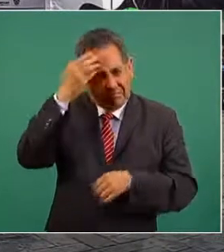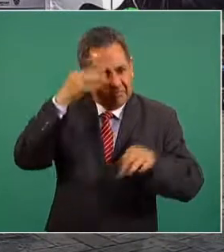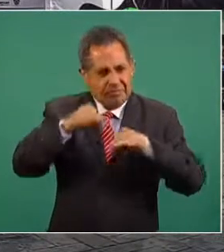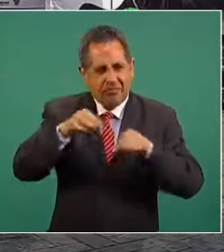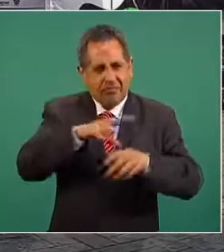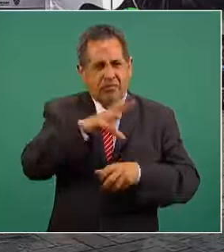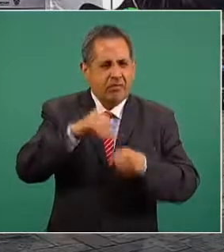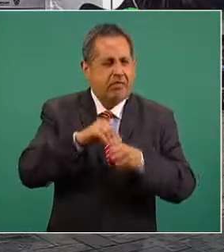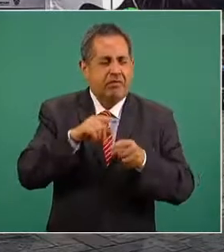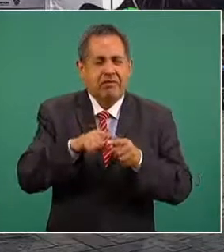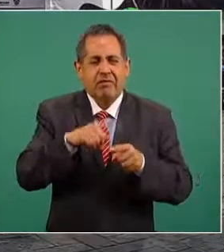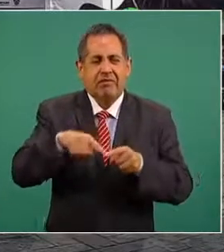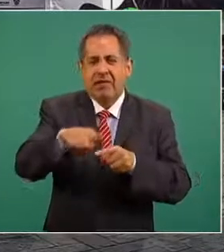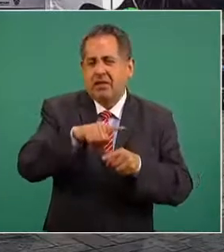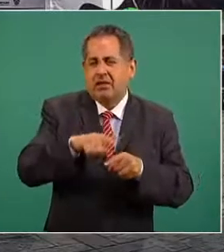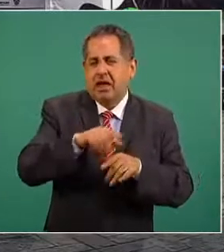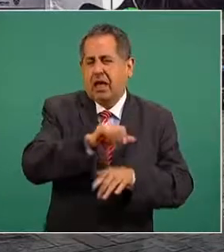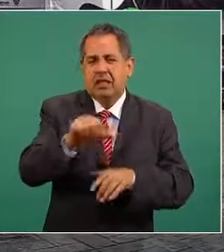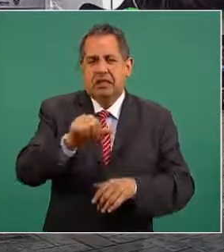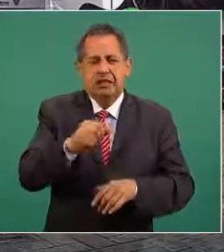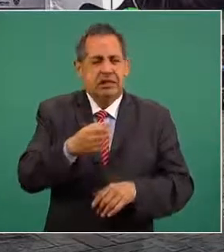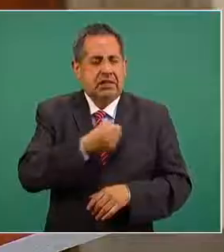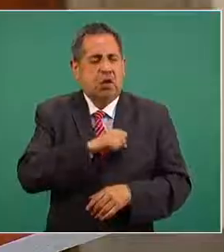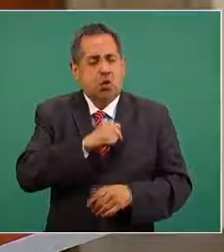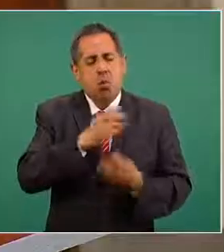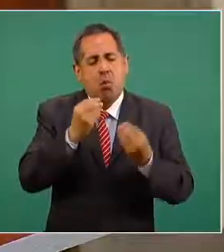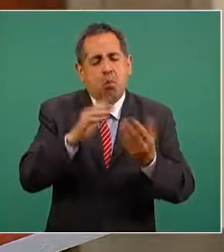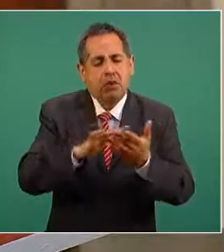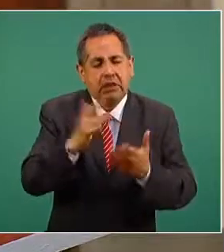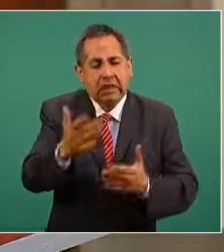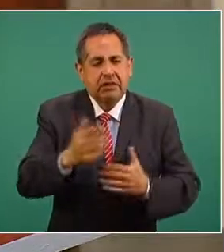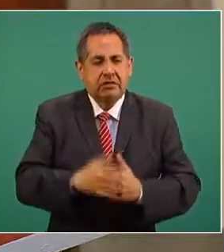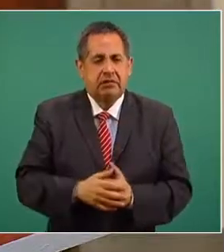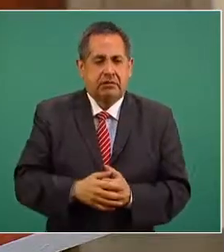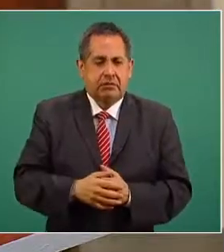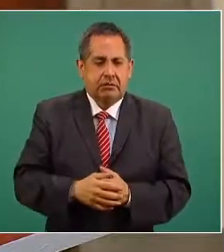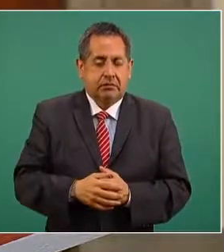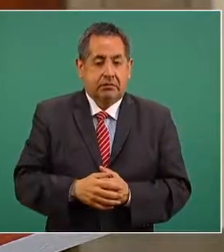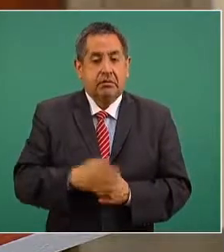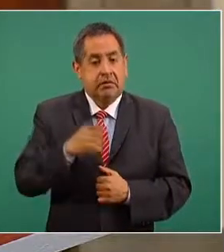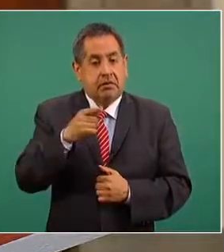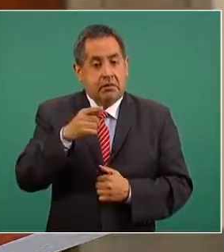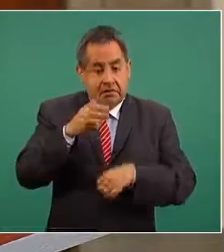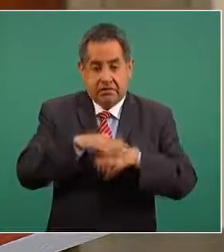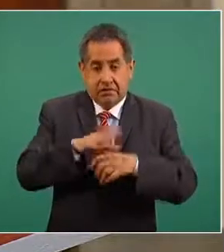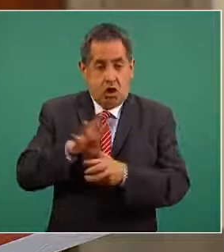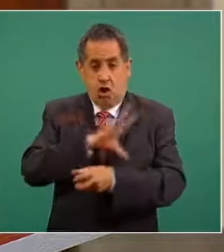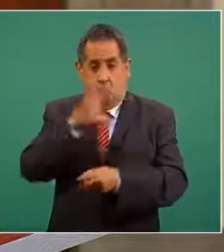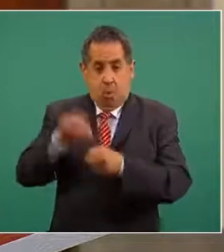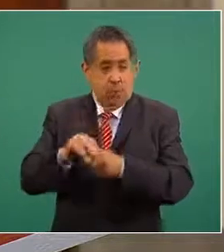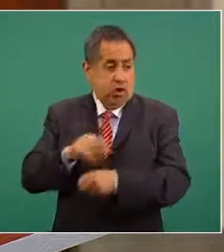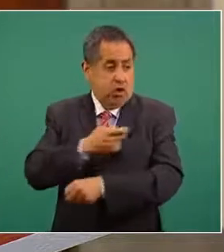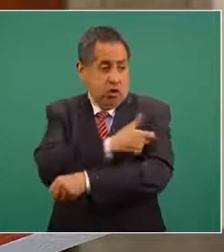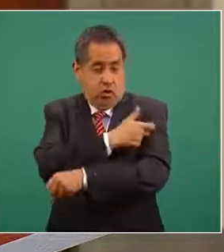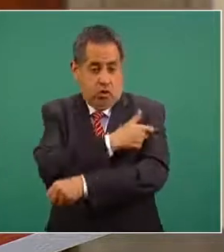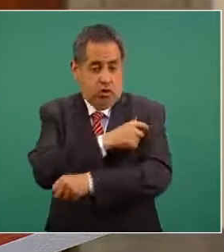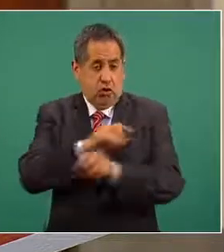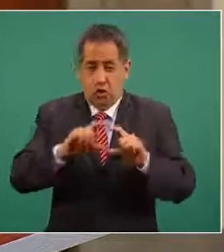del sector salud muchas gracias y hay que aplicar todas las dosis